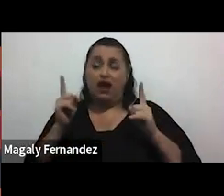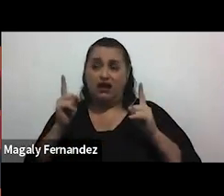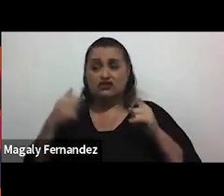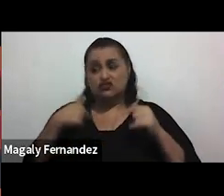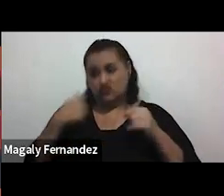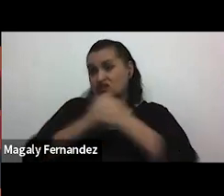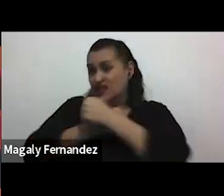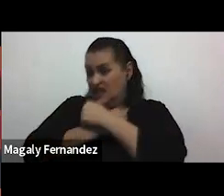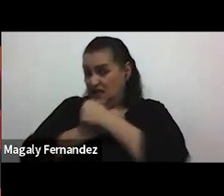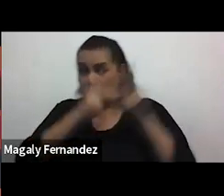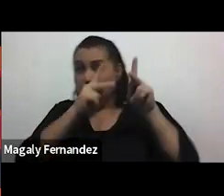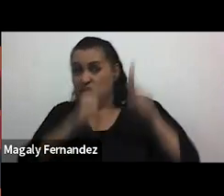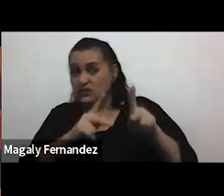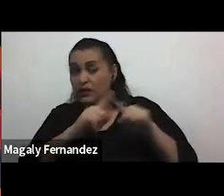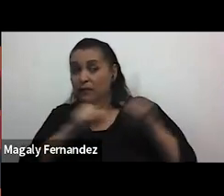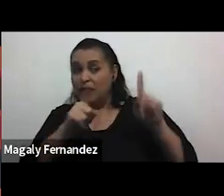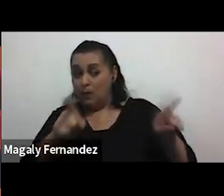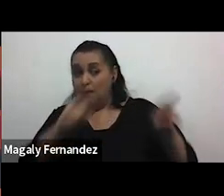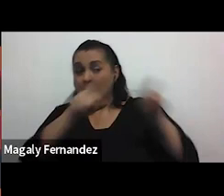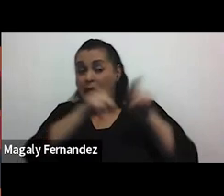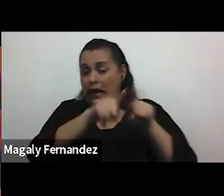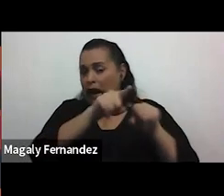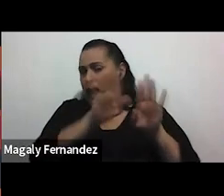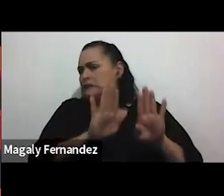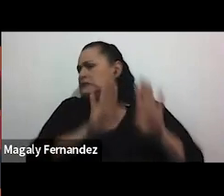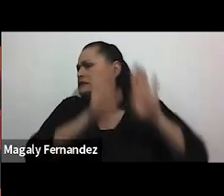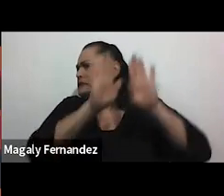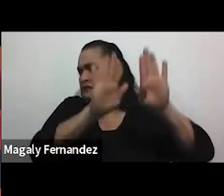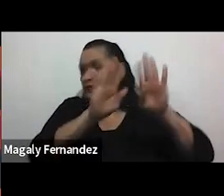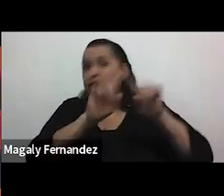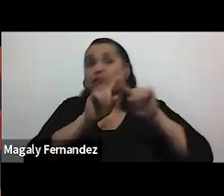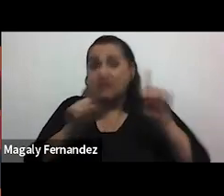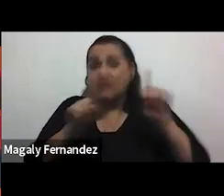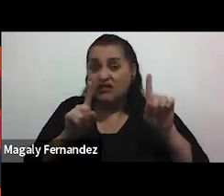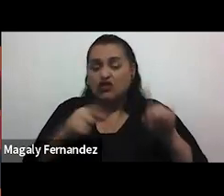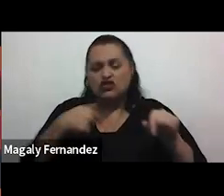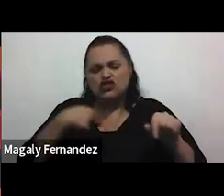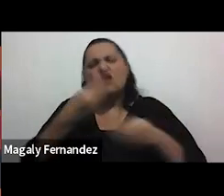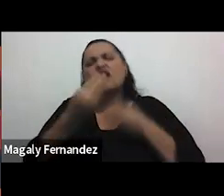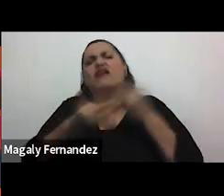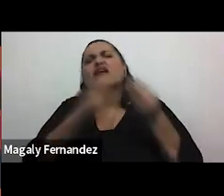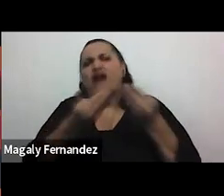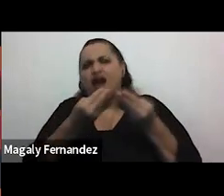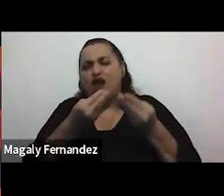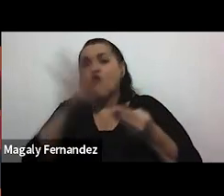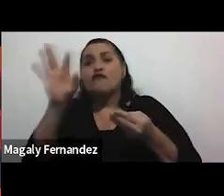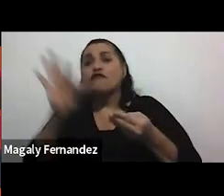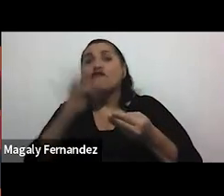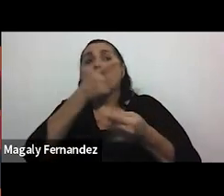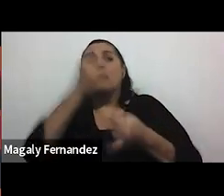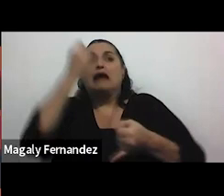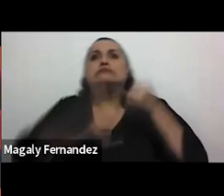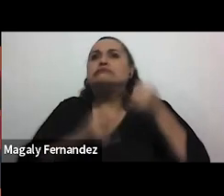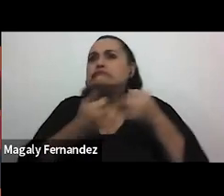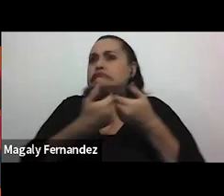alguien, por mucho que tuviéramos una pareja increíble y maravillosa, ¿qué tendría que hacer para que de forma fulminante eso se acabara?